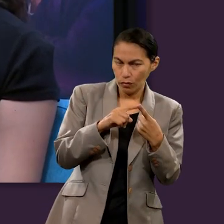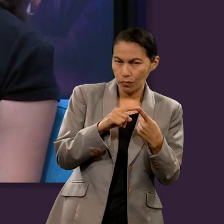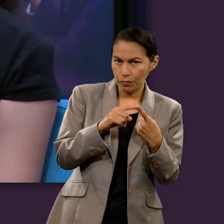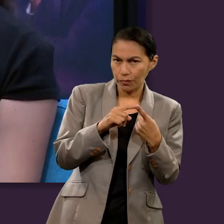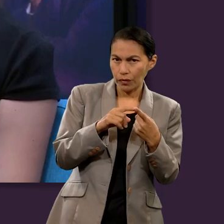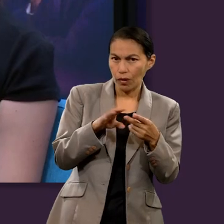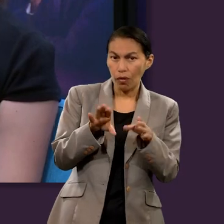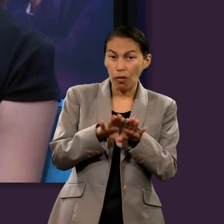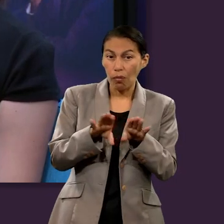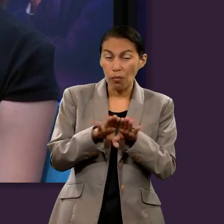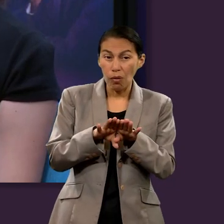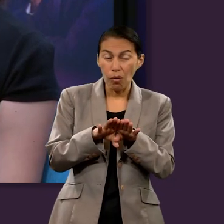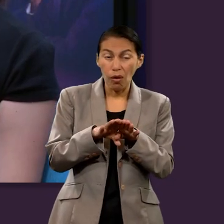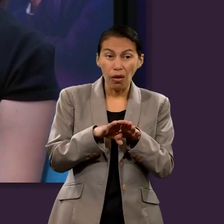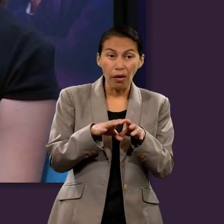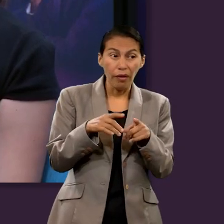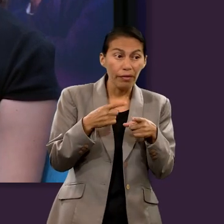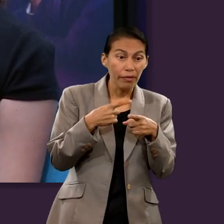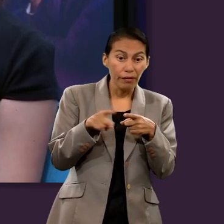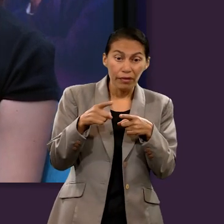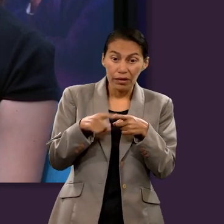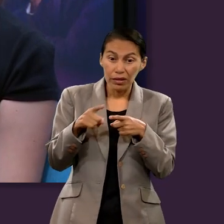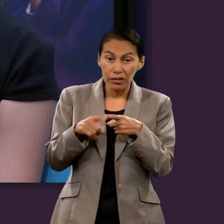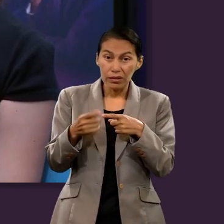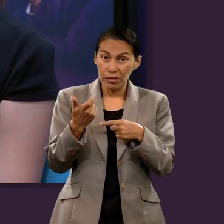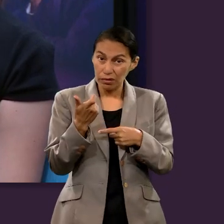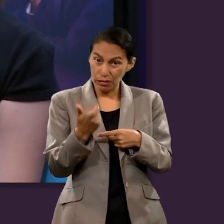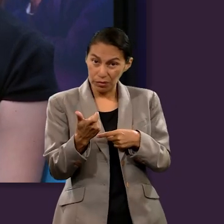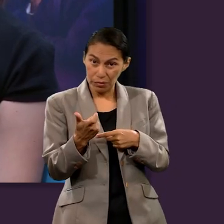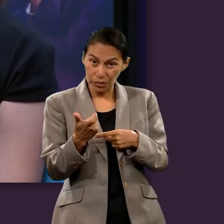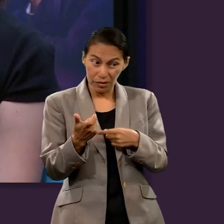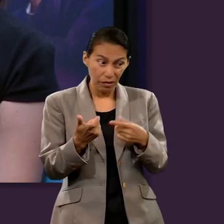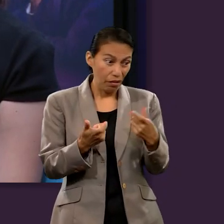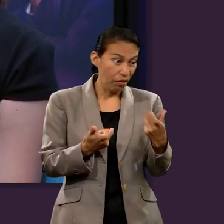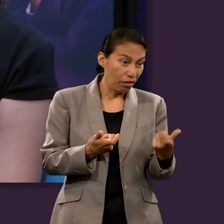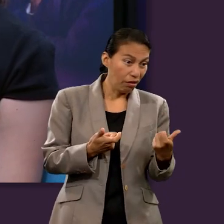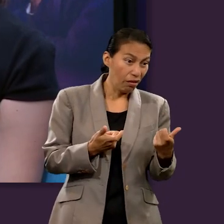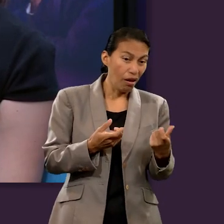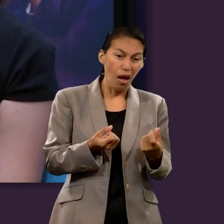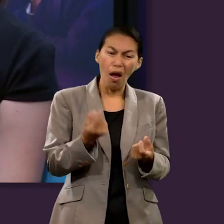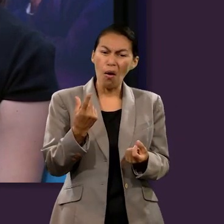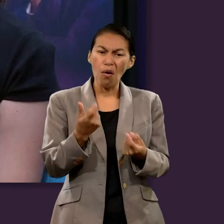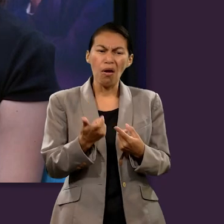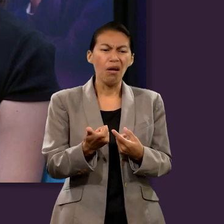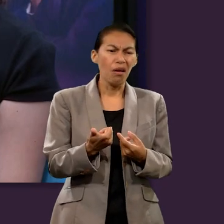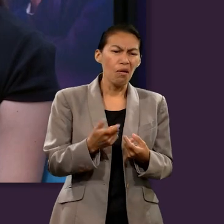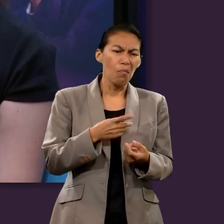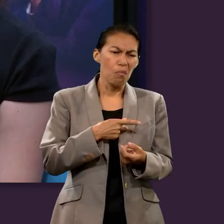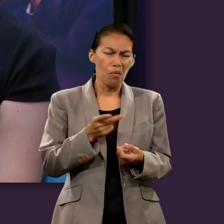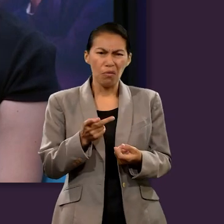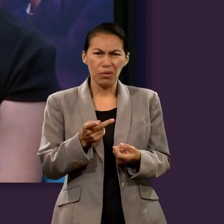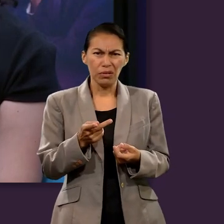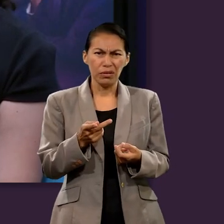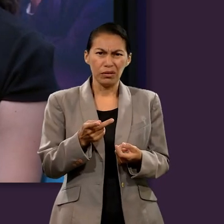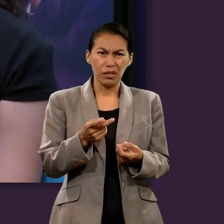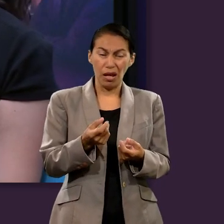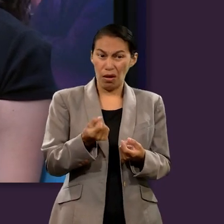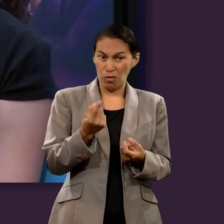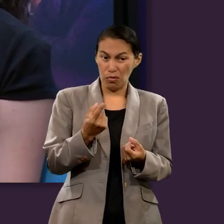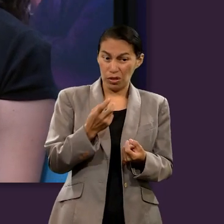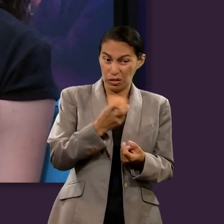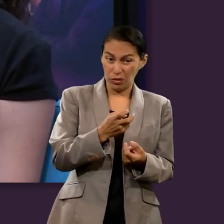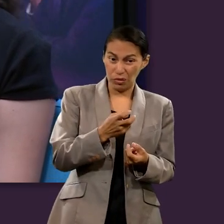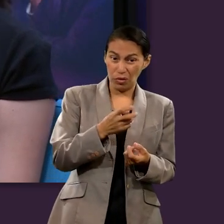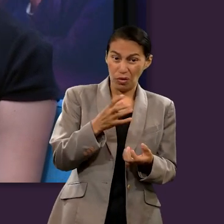El primero de ellos es ese estatus y reconocimiento de que las diferencias